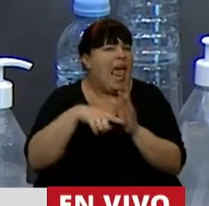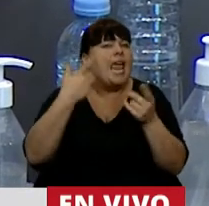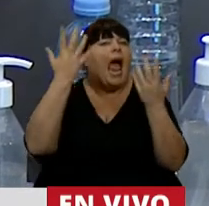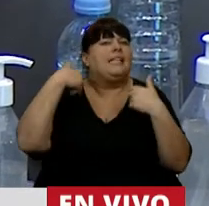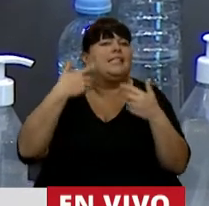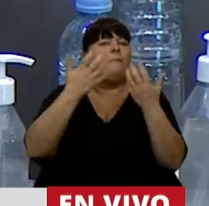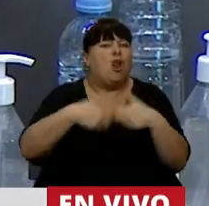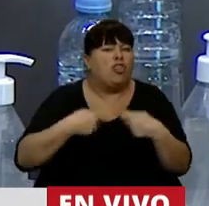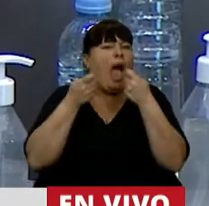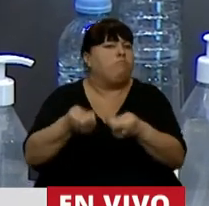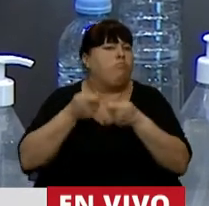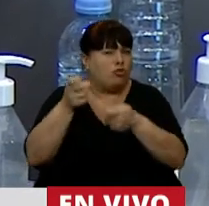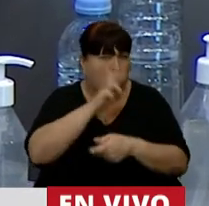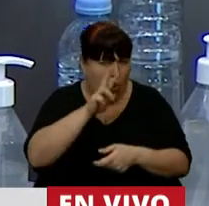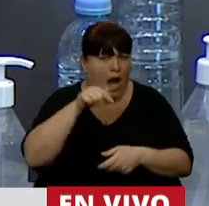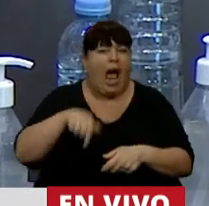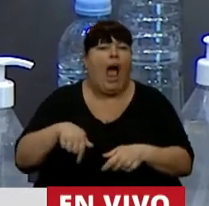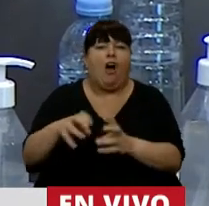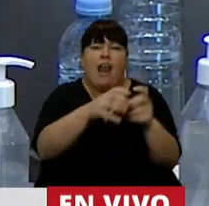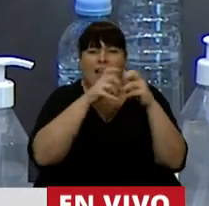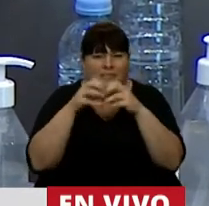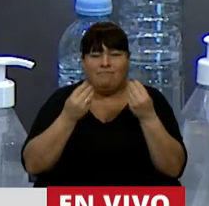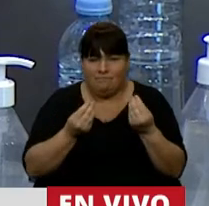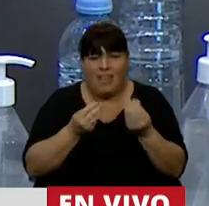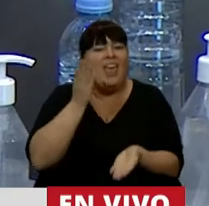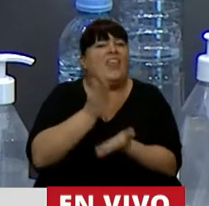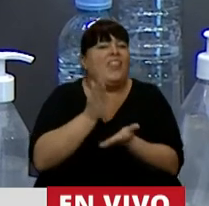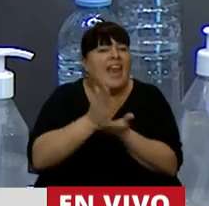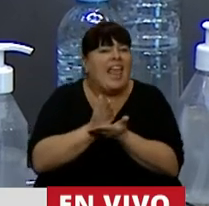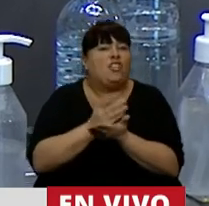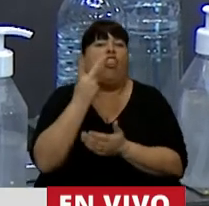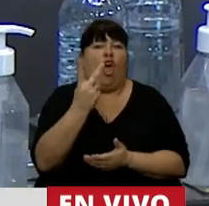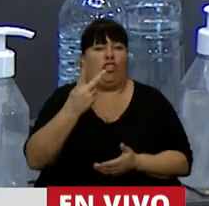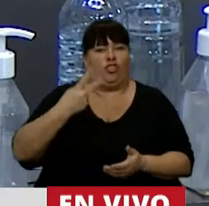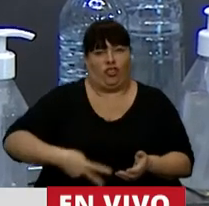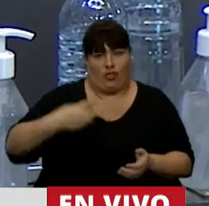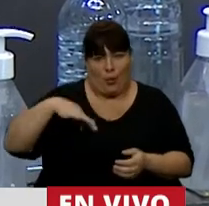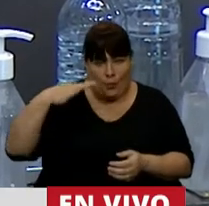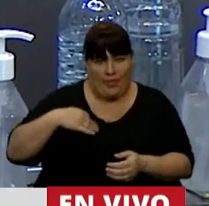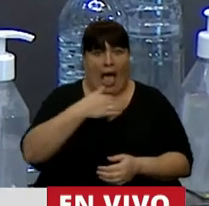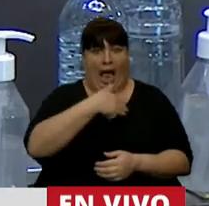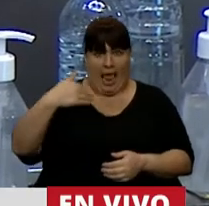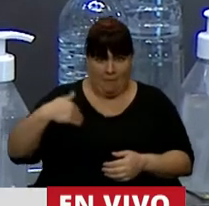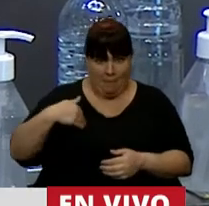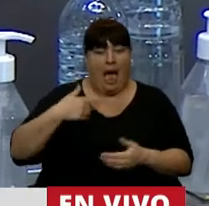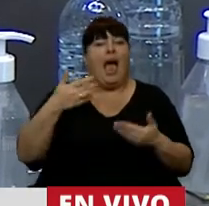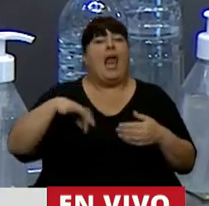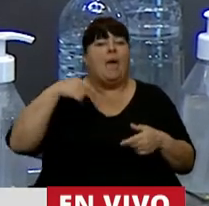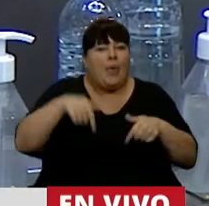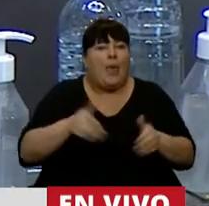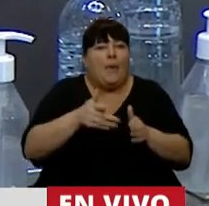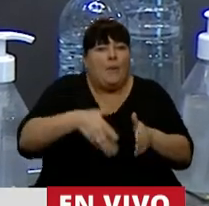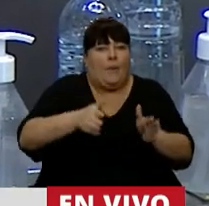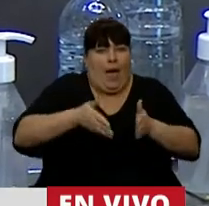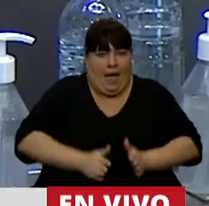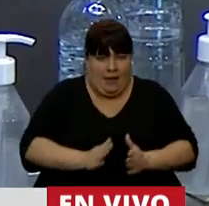de esos proyectos apoyando a la mujer. Lo que estamos tratando hoy es el derecho a las dos vidas, a la vida de la madre y a la vida del niño